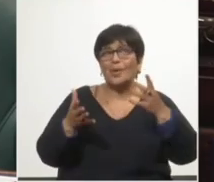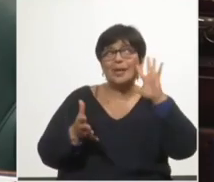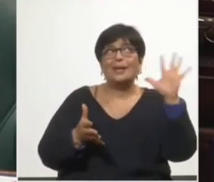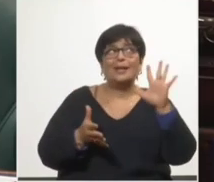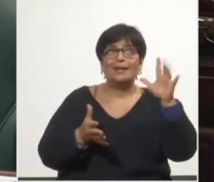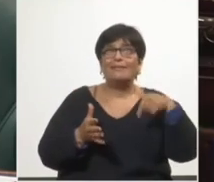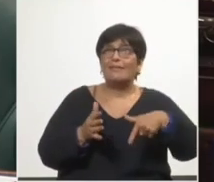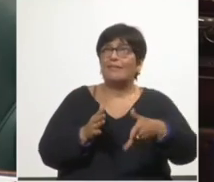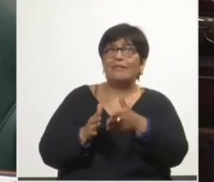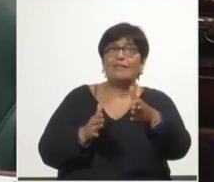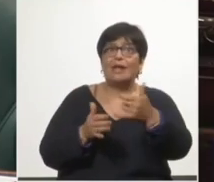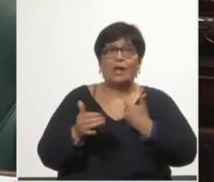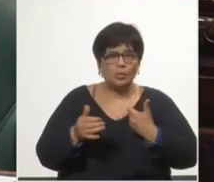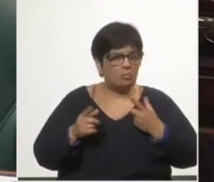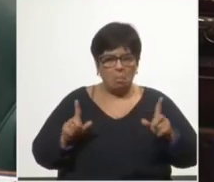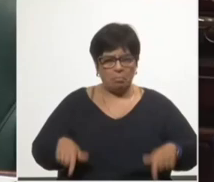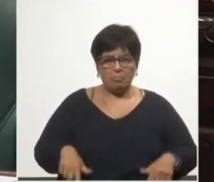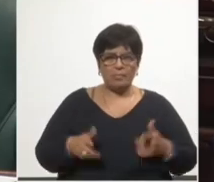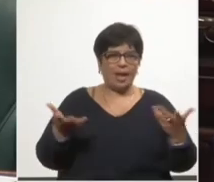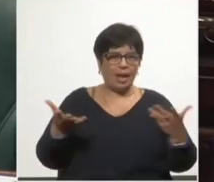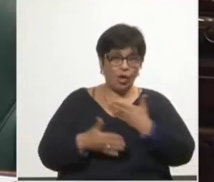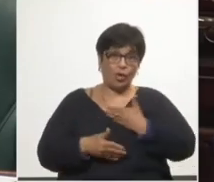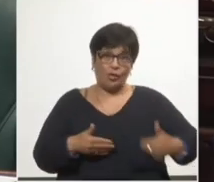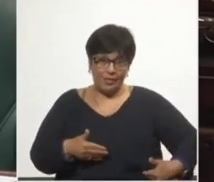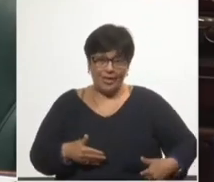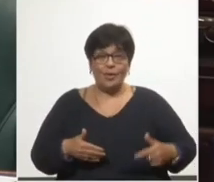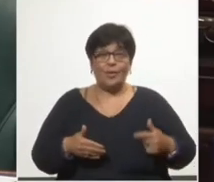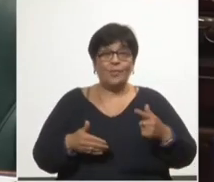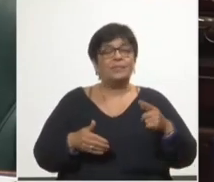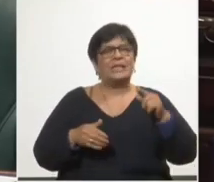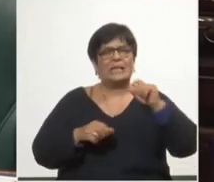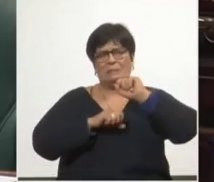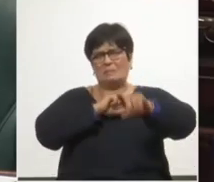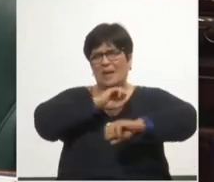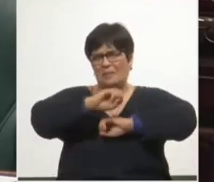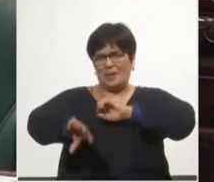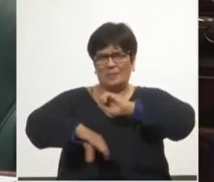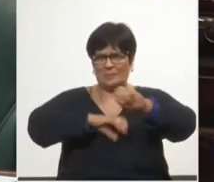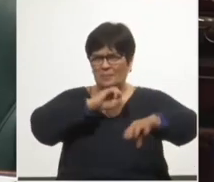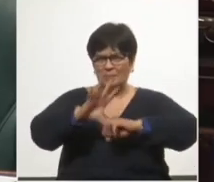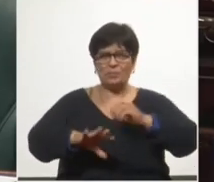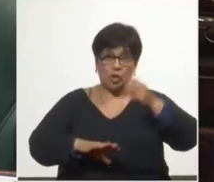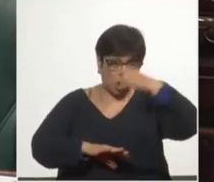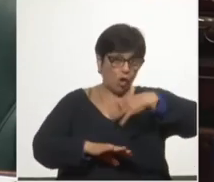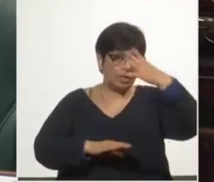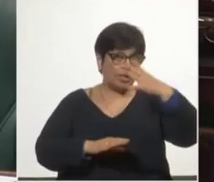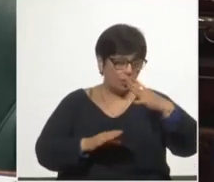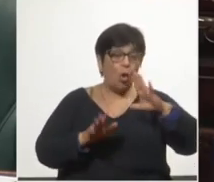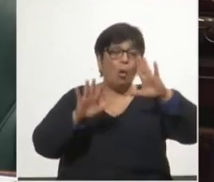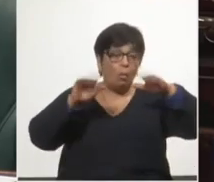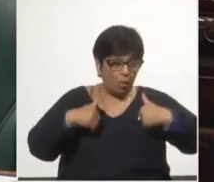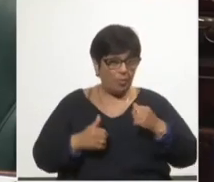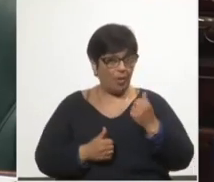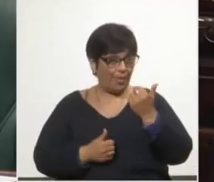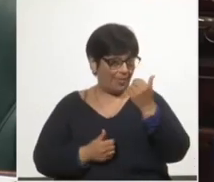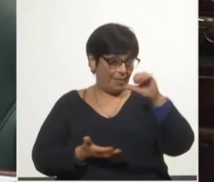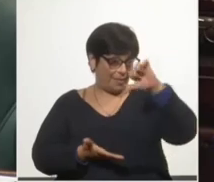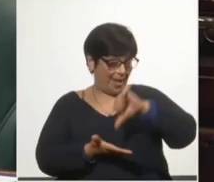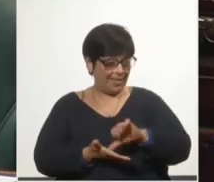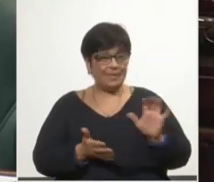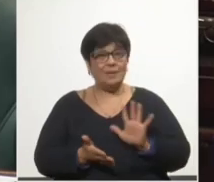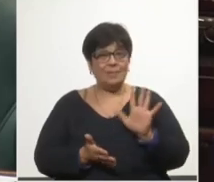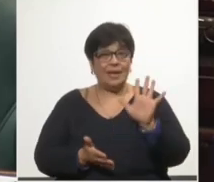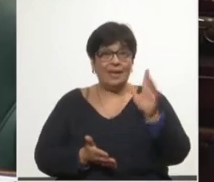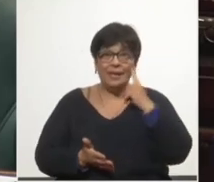conduzcan a ella. El actual gobierno ha criticado largamente la concepción de país que interpretó y en buena medida